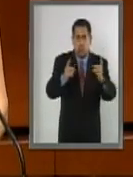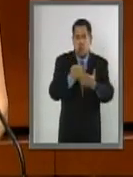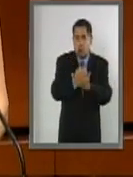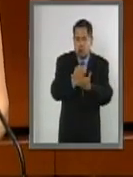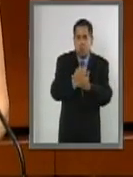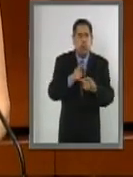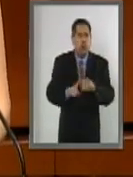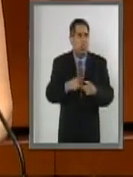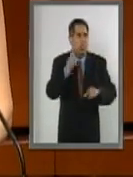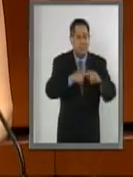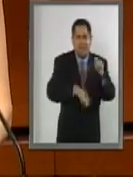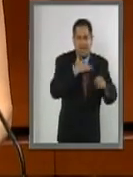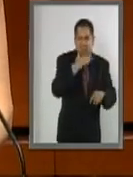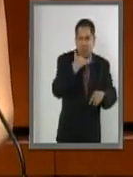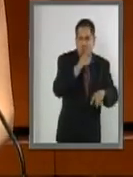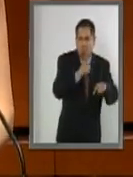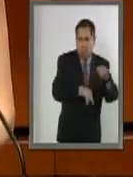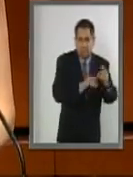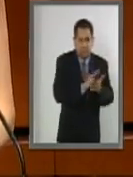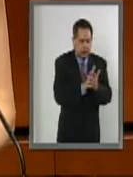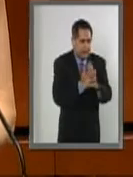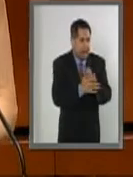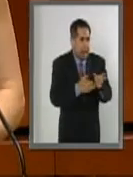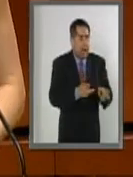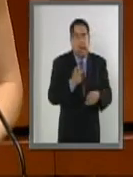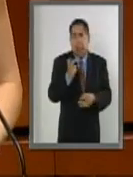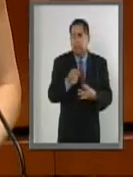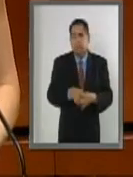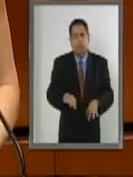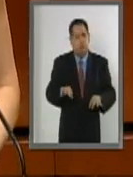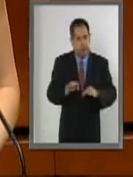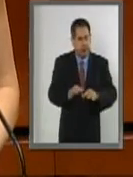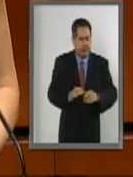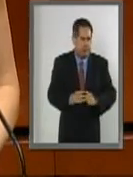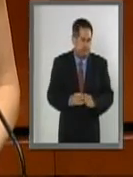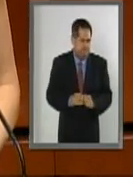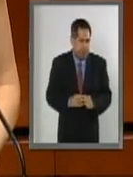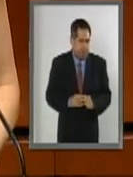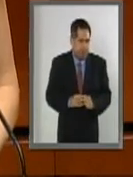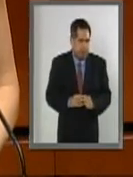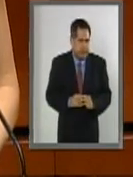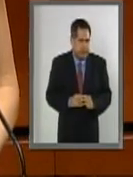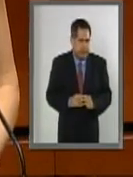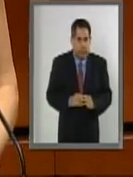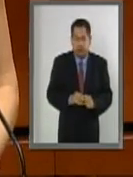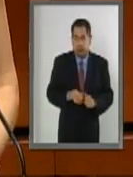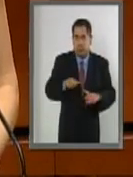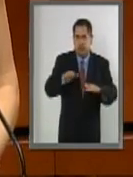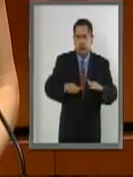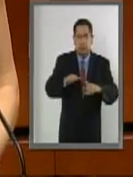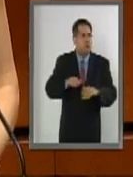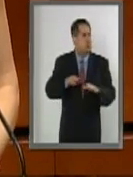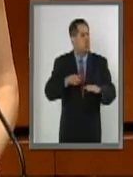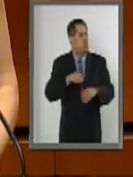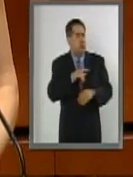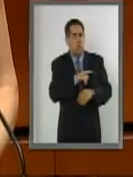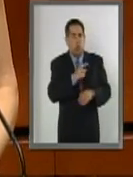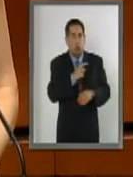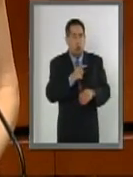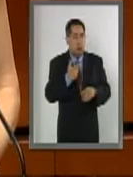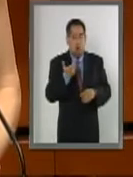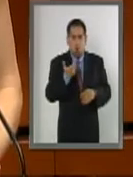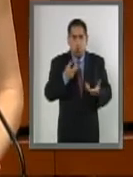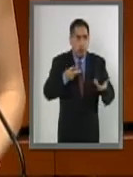combate a la delincuencia cobran una especial importancia. En ocasiones, un mayor número de flujos